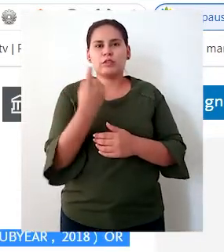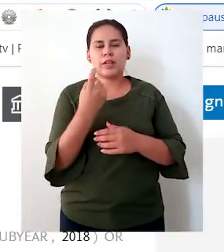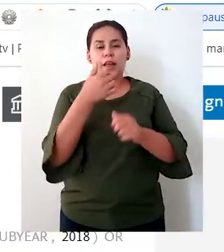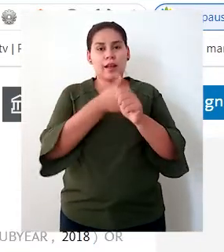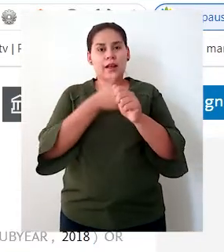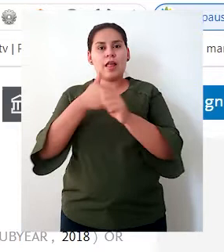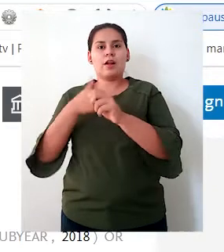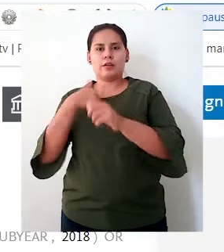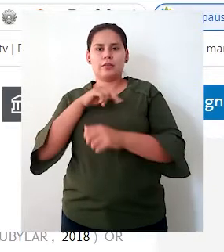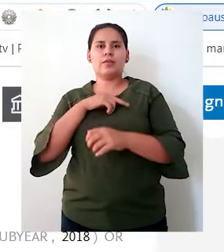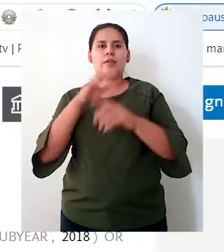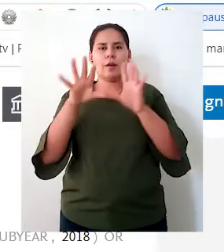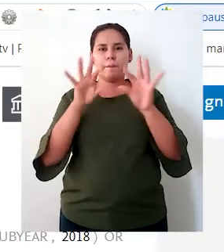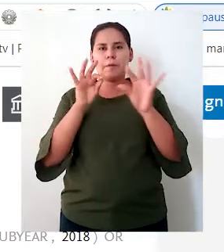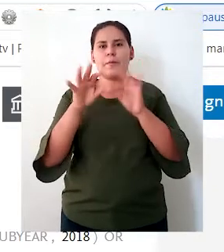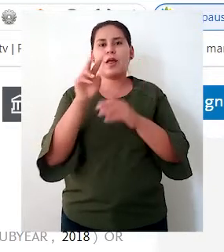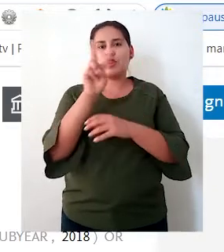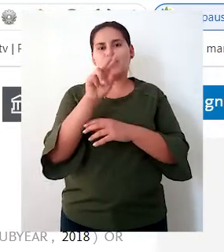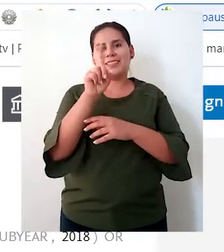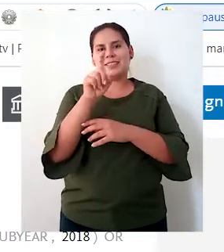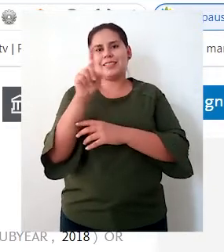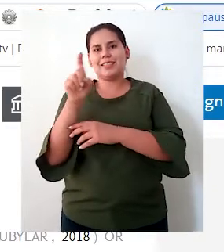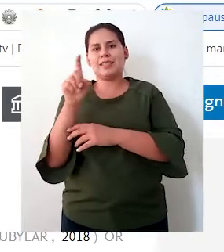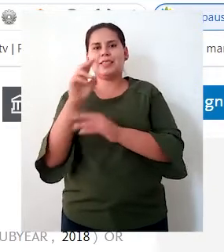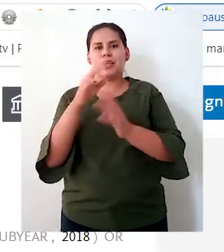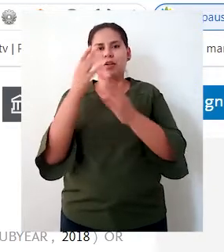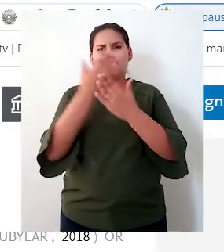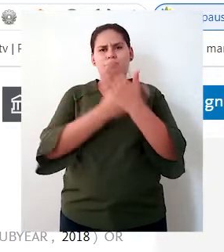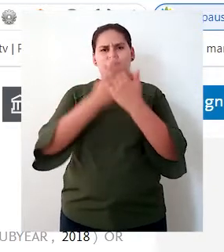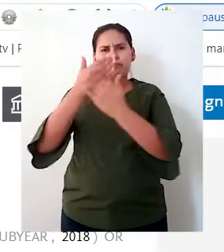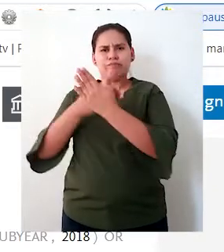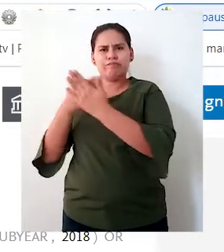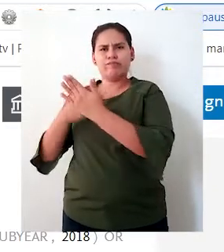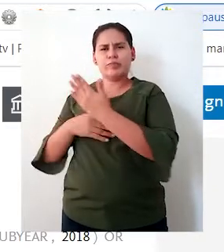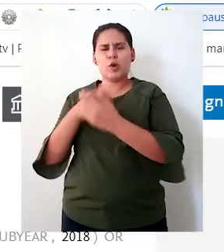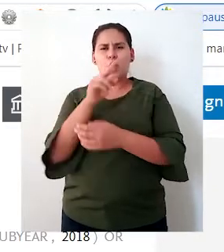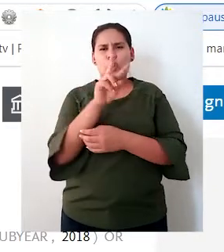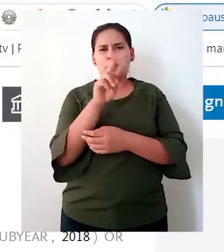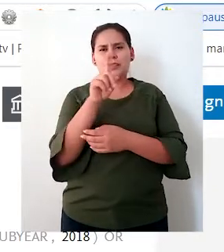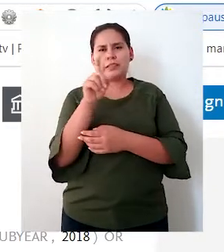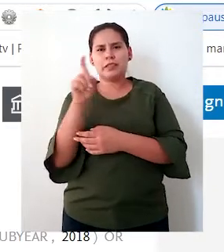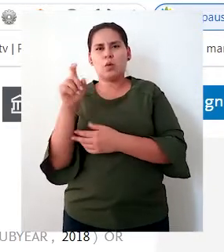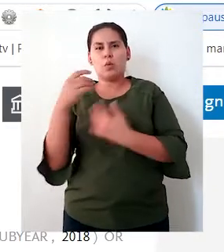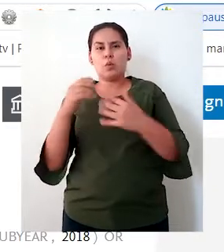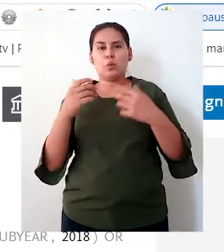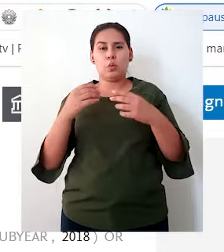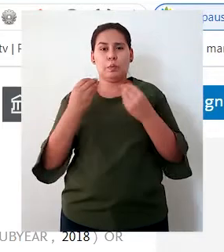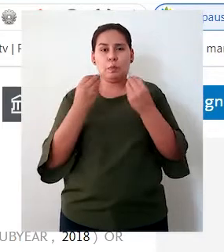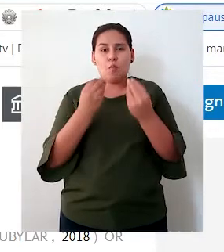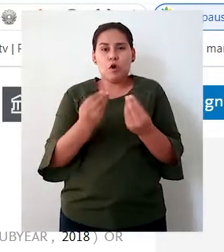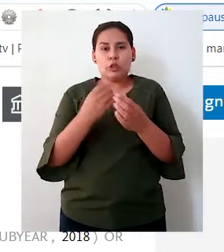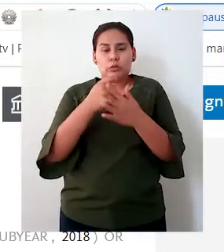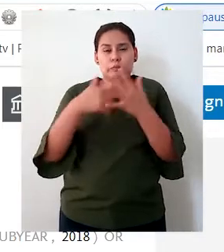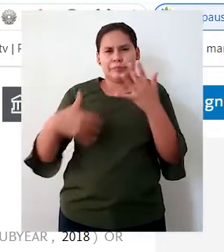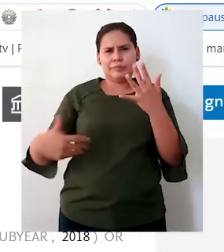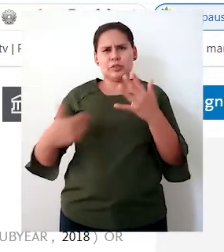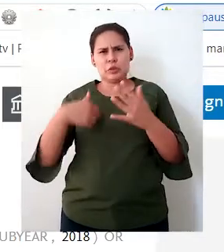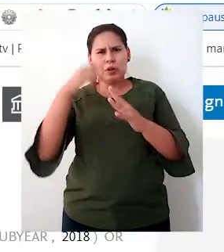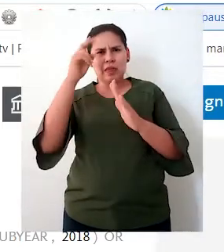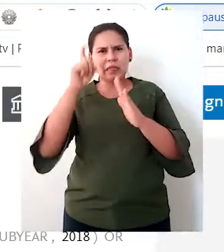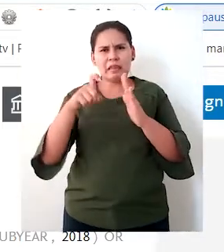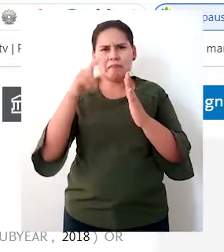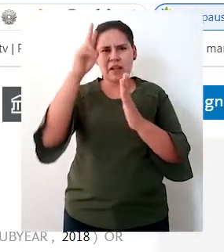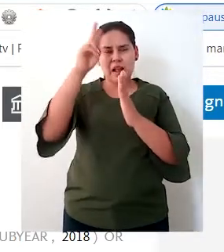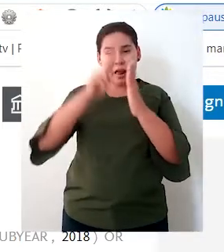obtuvimos 266 documentos como resultado. La pregunta aquí es, bueno, y me tengo que leer